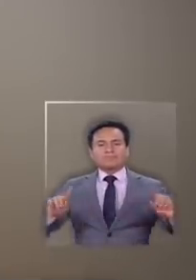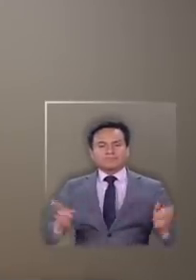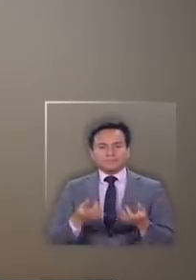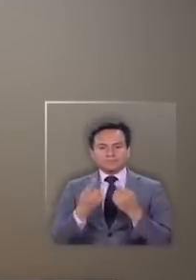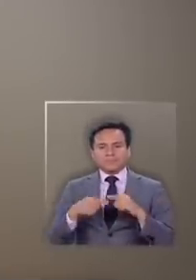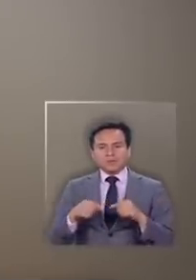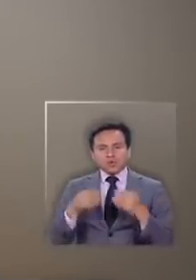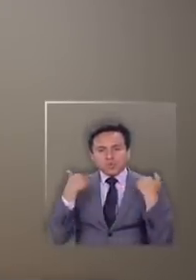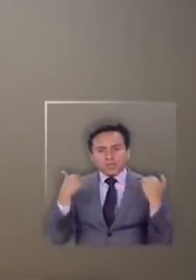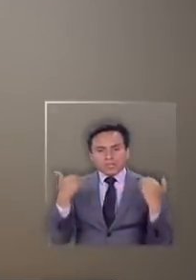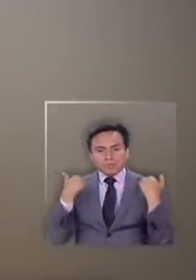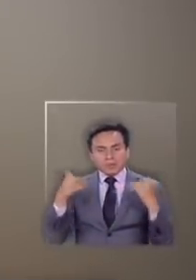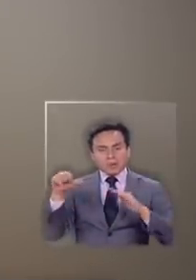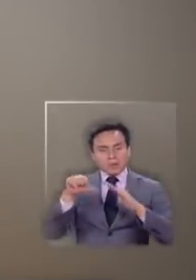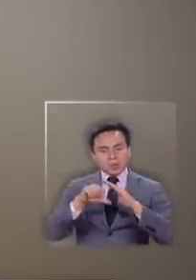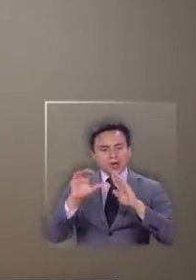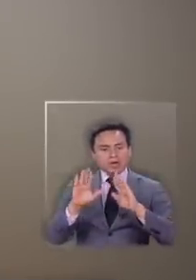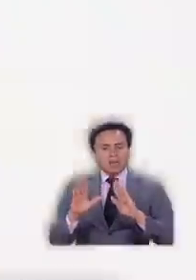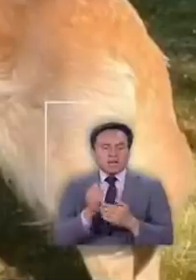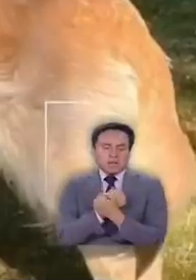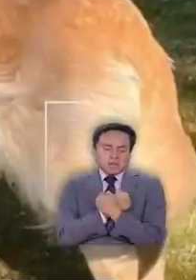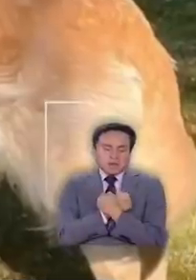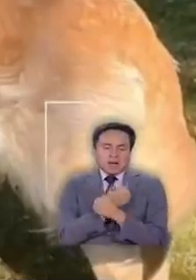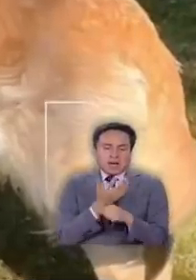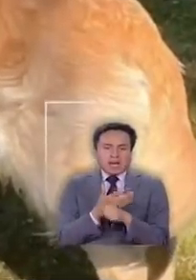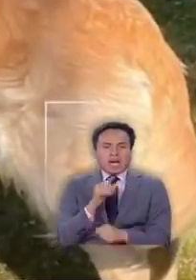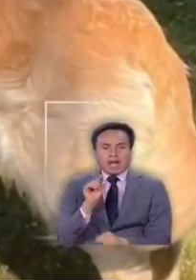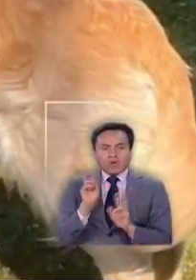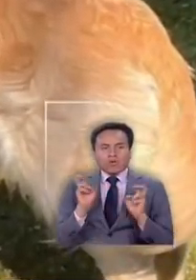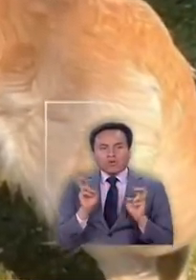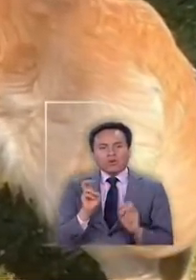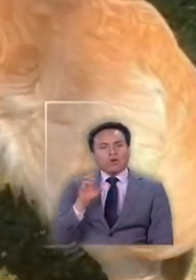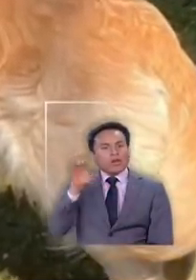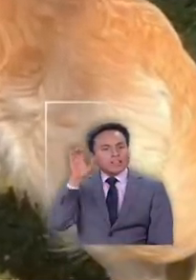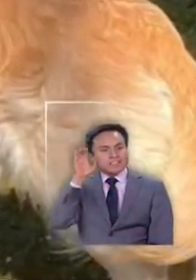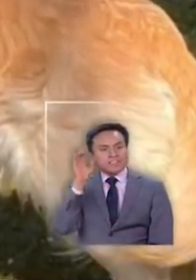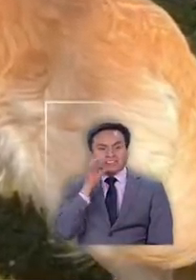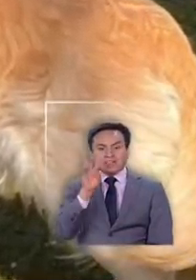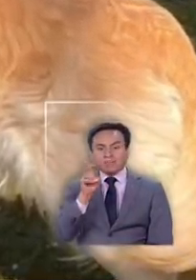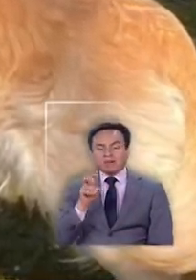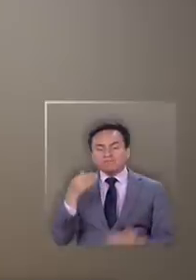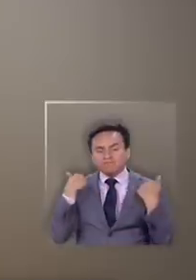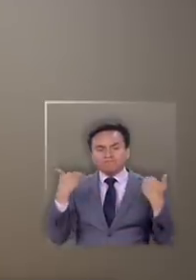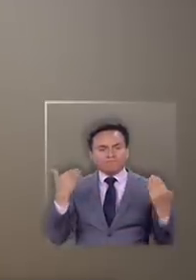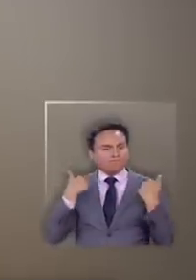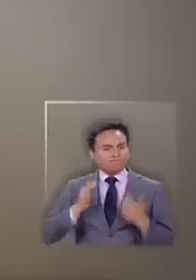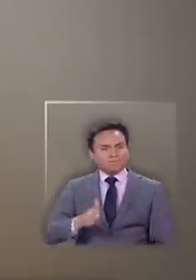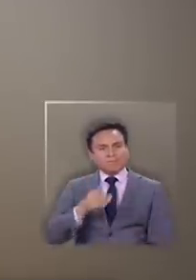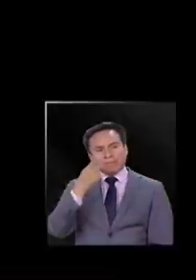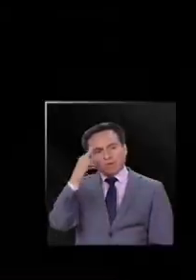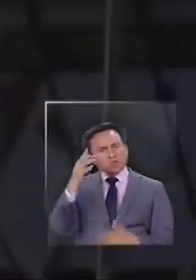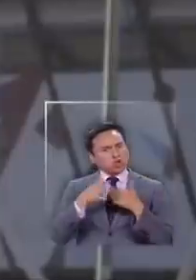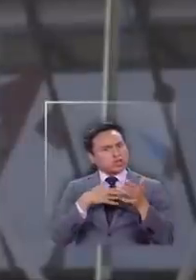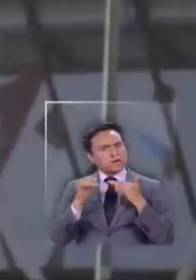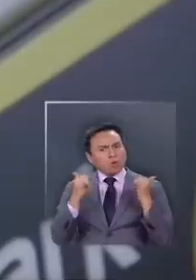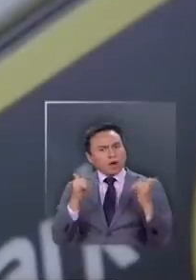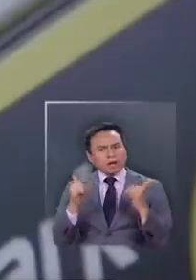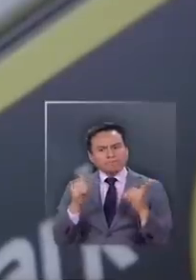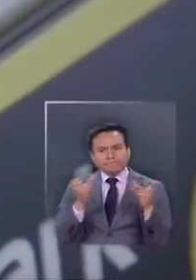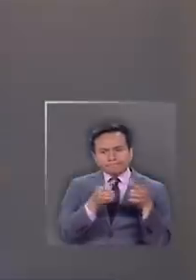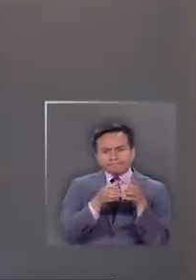full práctica en cuarentena y algo de amor por lo menos eso se rumorea Alexis no descuida los entrenamientos pero ¿dónde jugará?